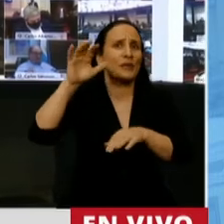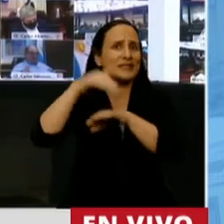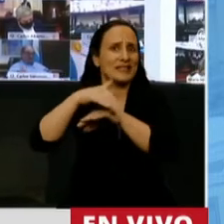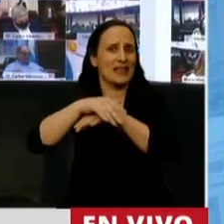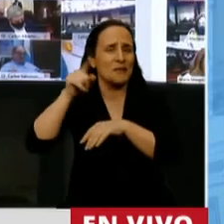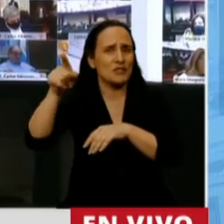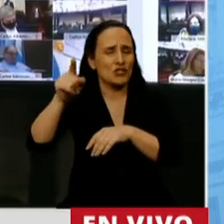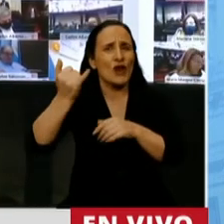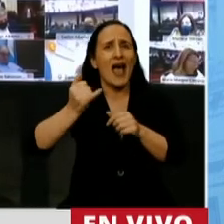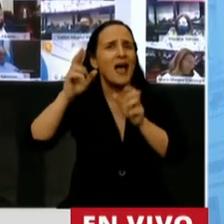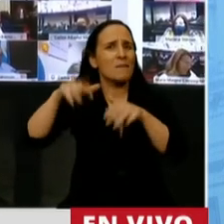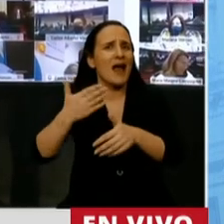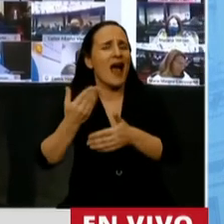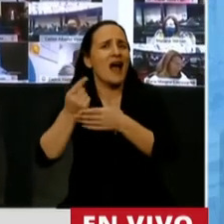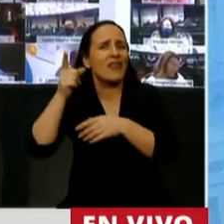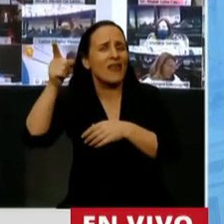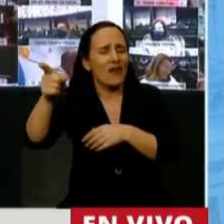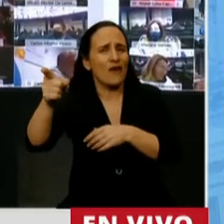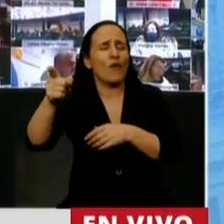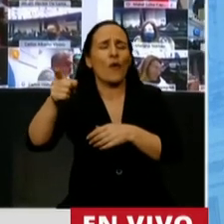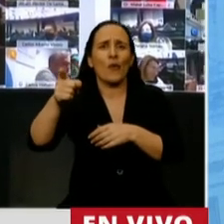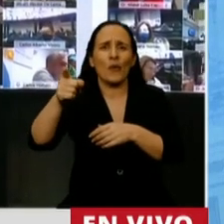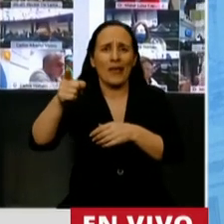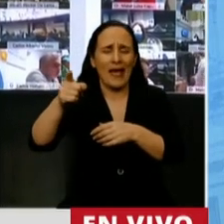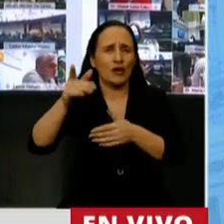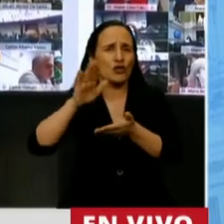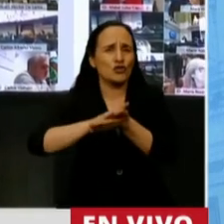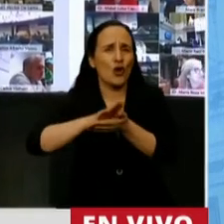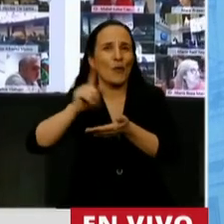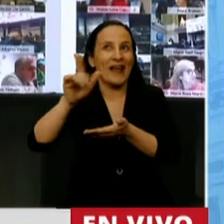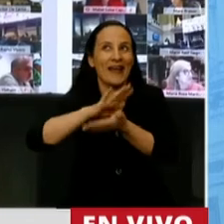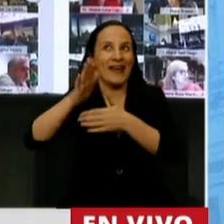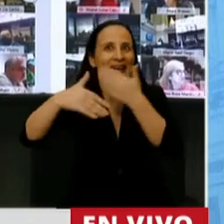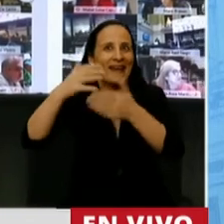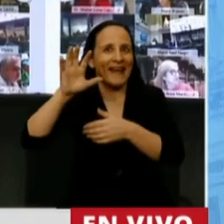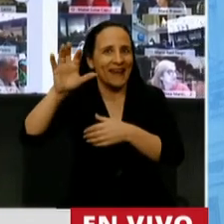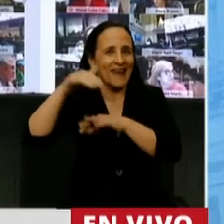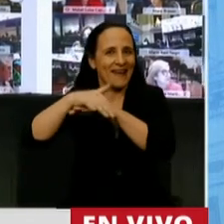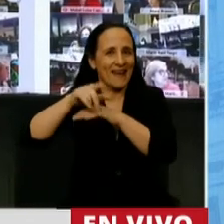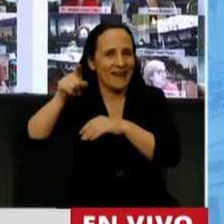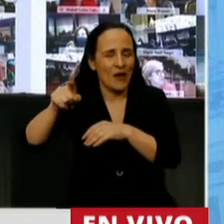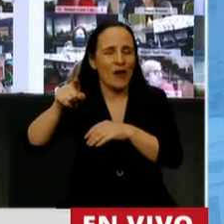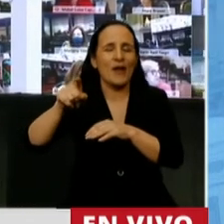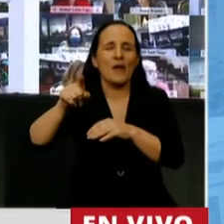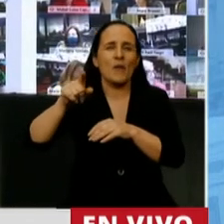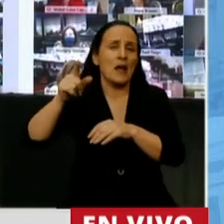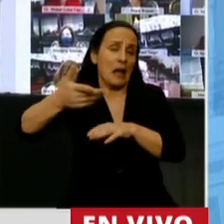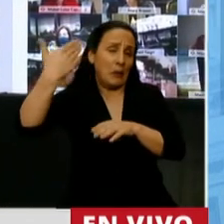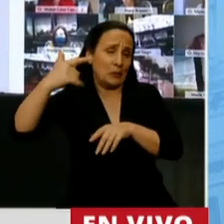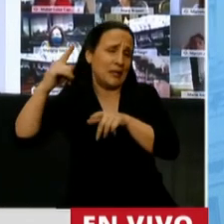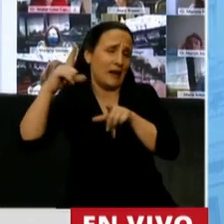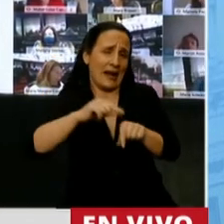políticas de Estado llevadas adelante por este gobierno de la renovación nuestra aquí de Misiones, que viene haciendo reclamos